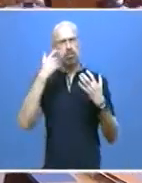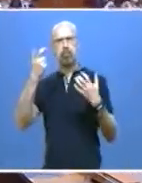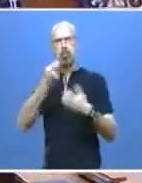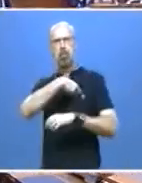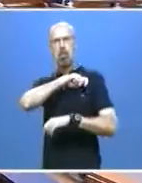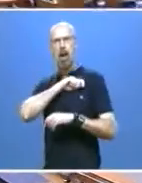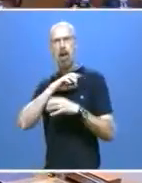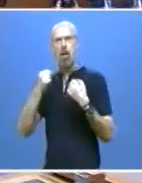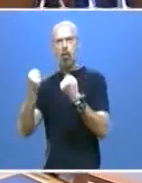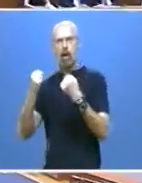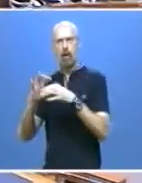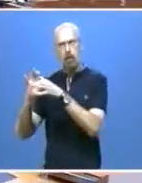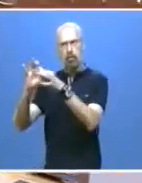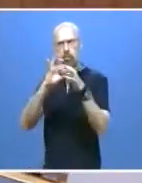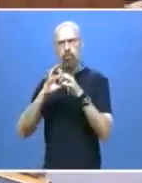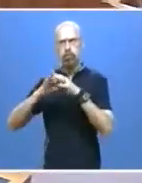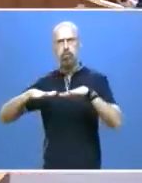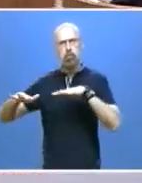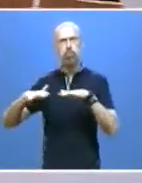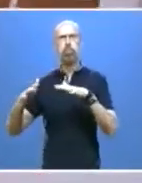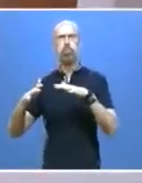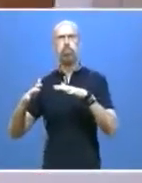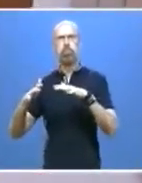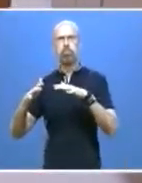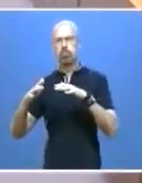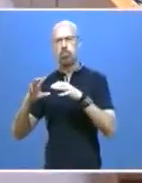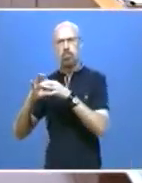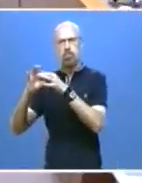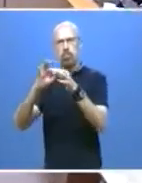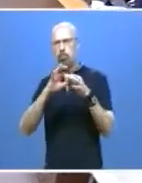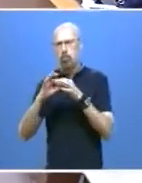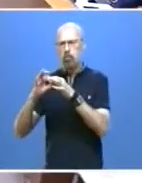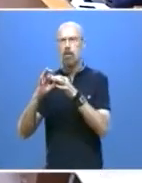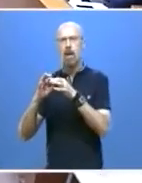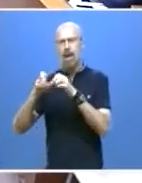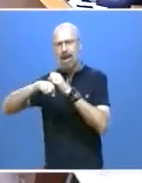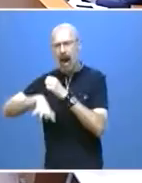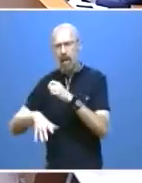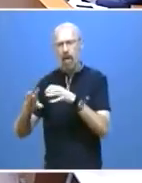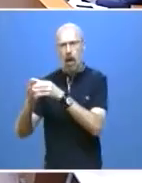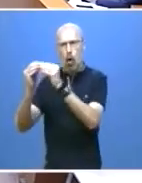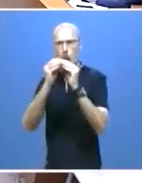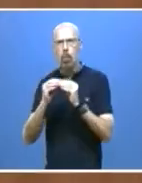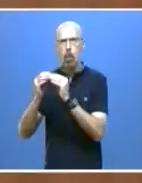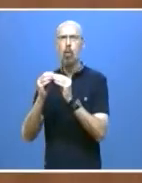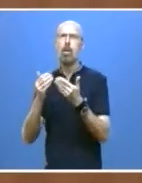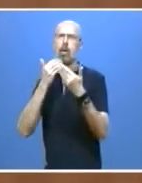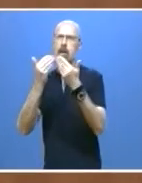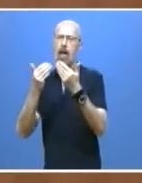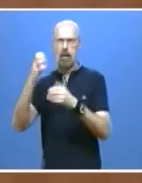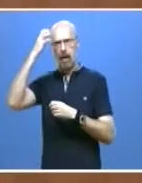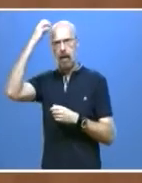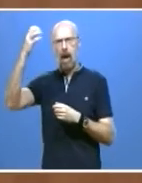dinámica con unos firmes y arraigados vínculos bien expresados en la figura de nuestro rey Felipe VI